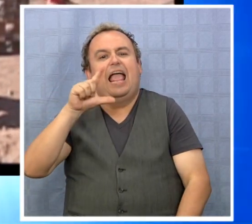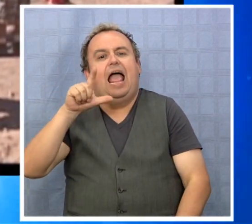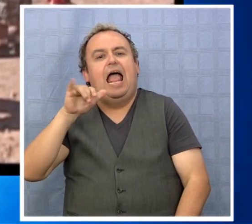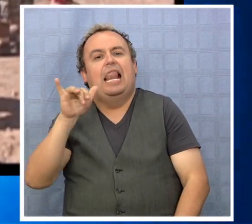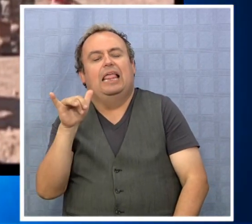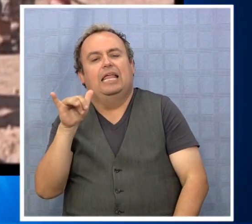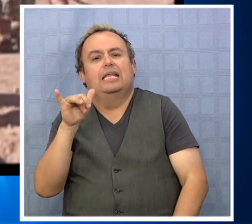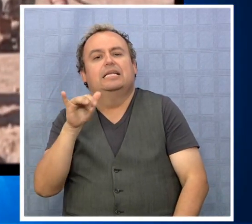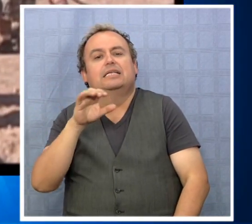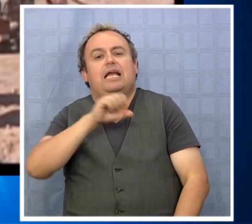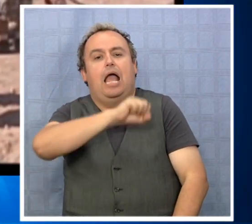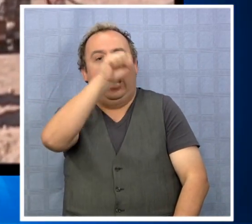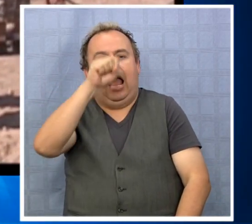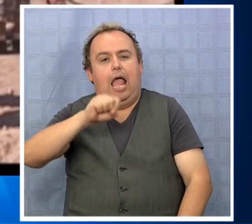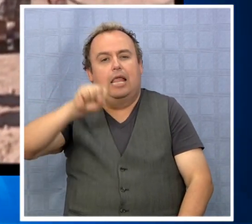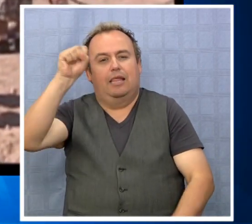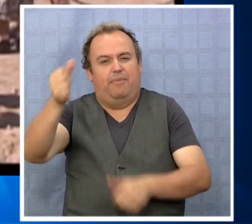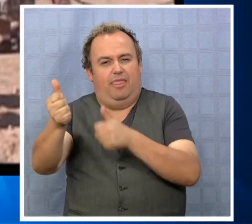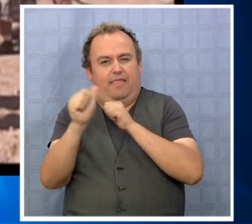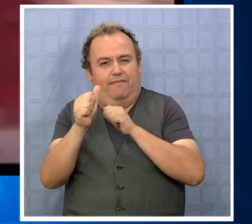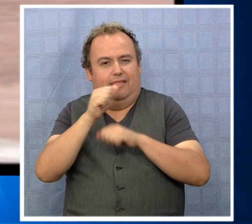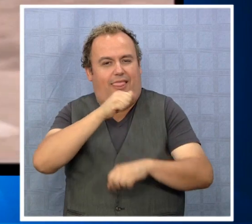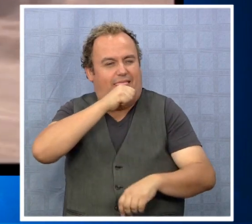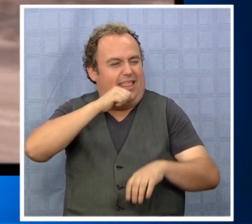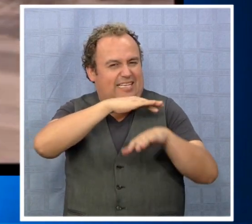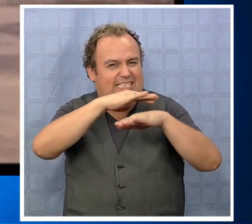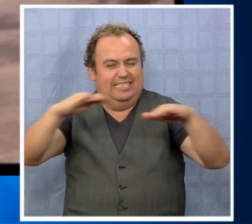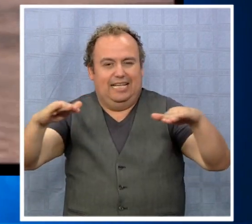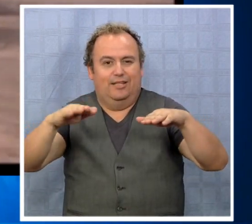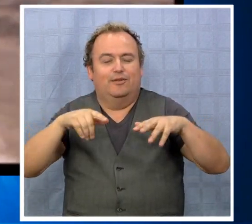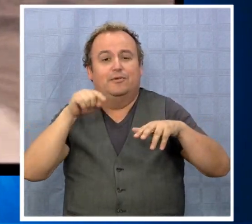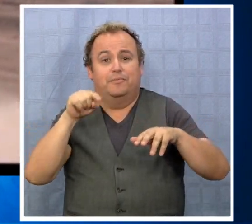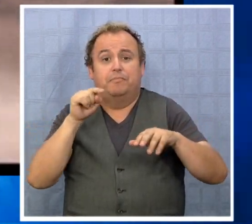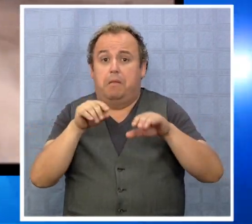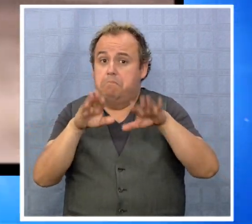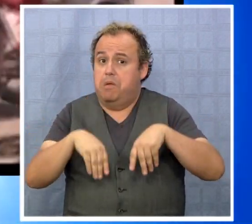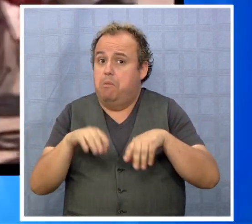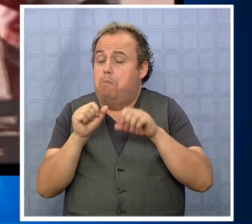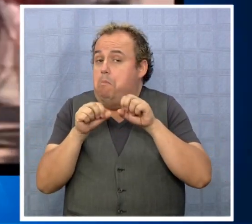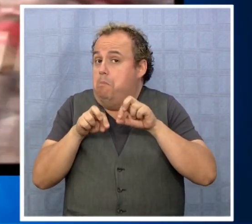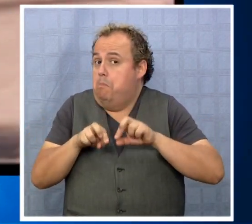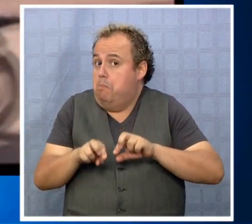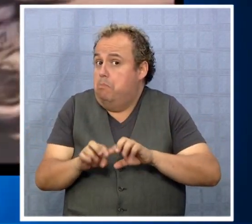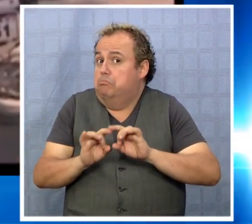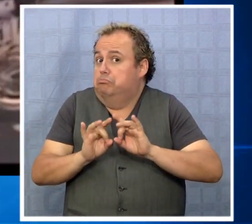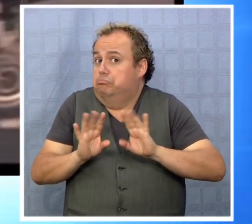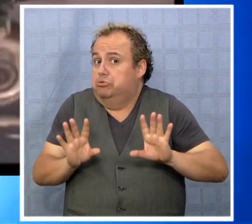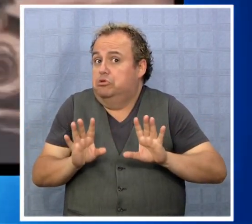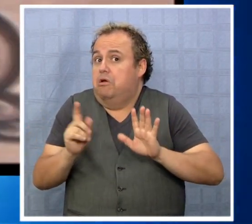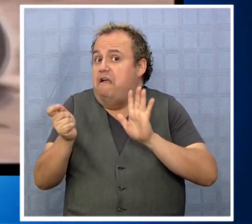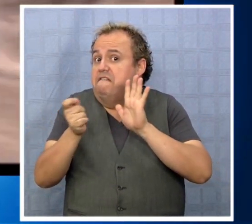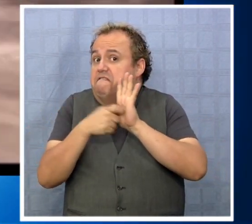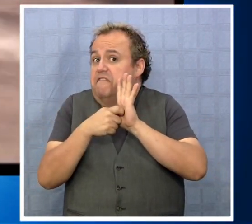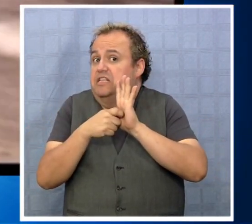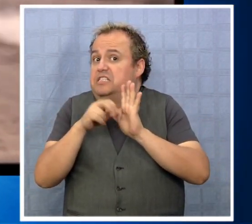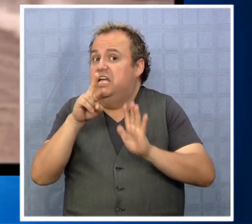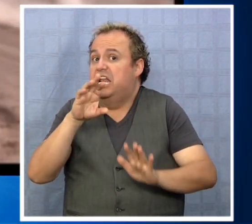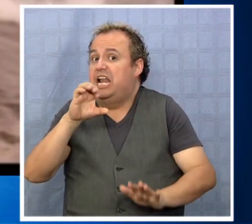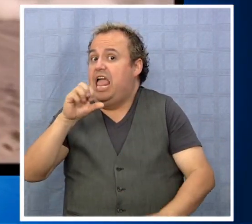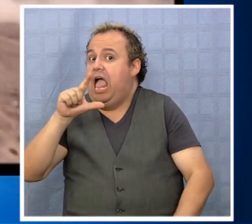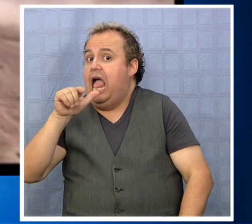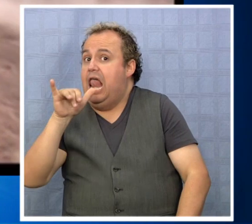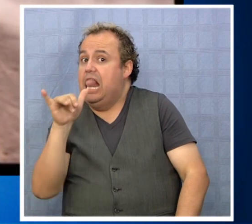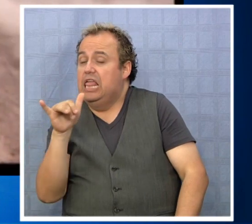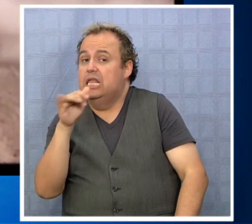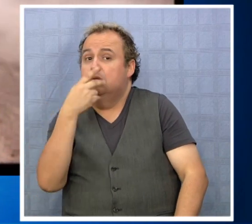del desierto. Y que al mismo tiempo existiría la posibilidad para que una fecha del Rally Mundial se lleve a